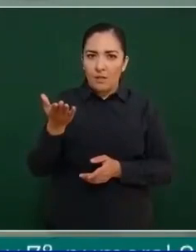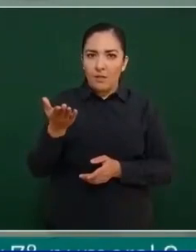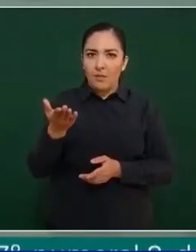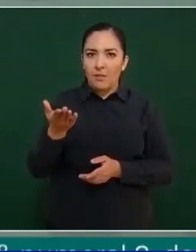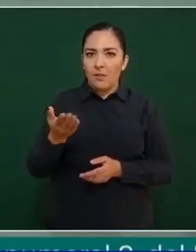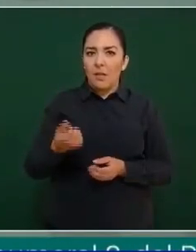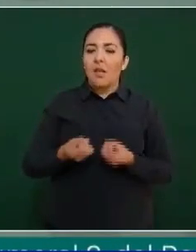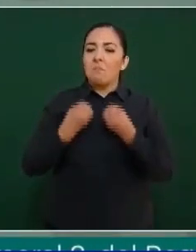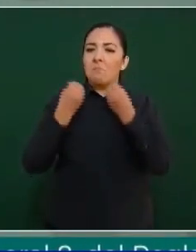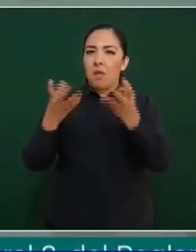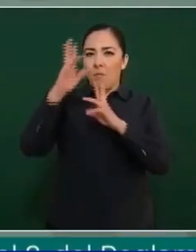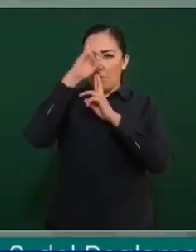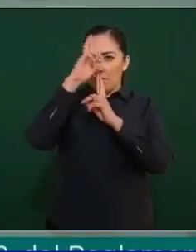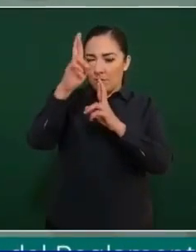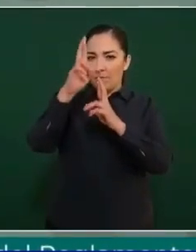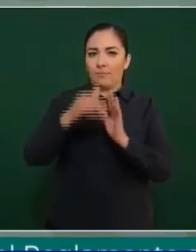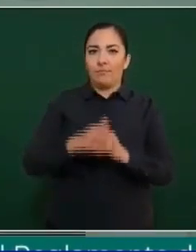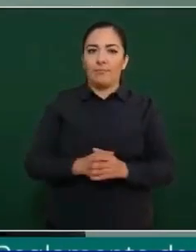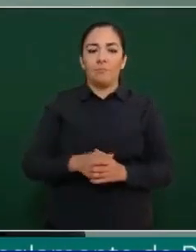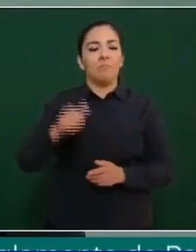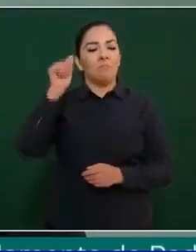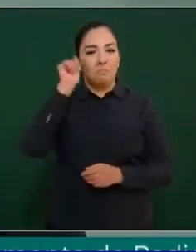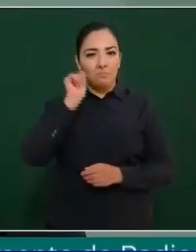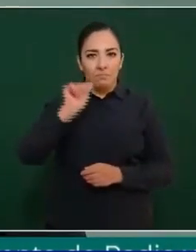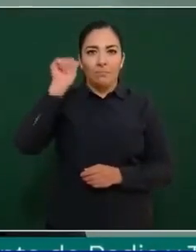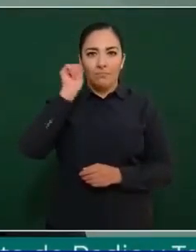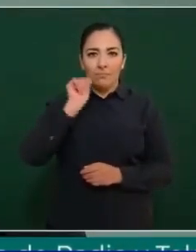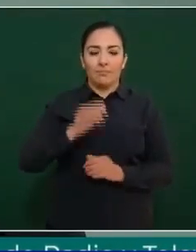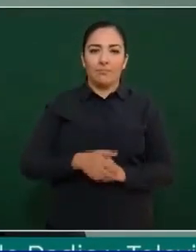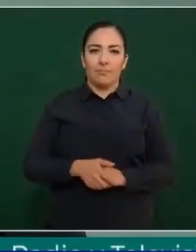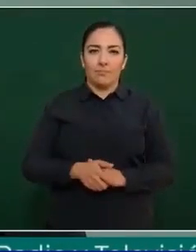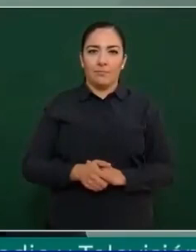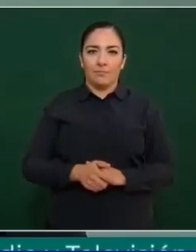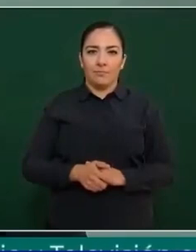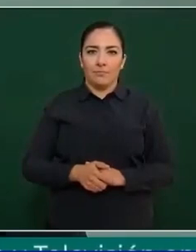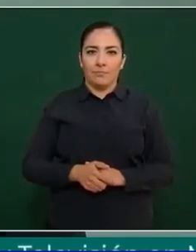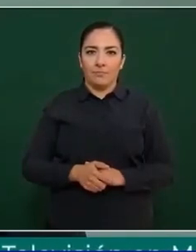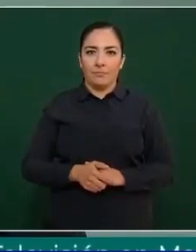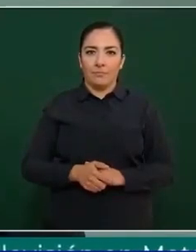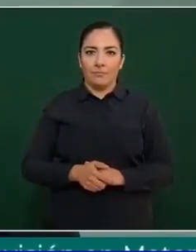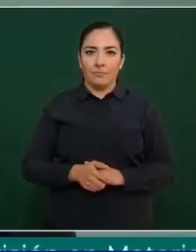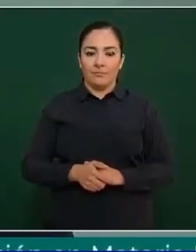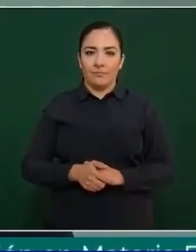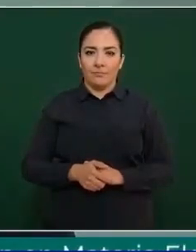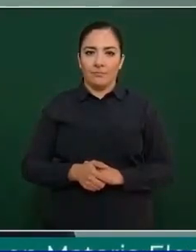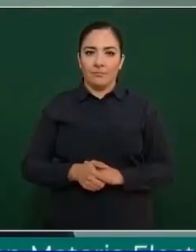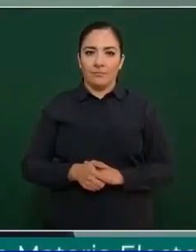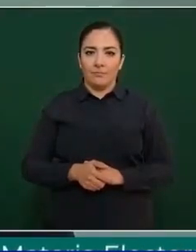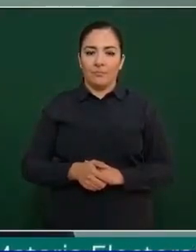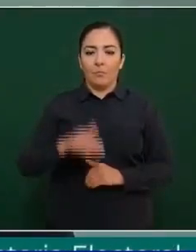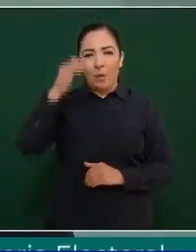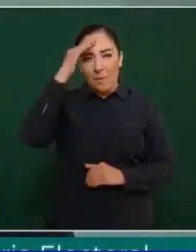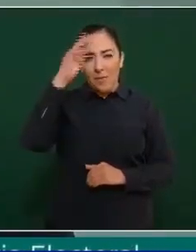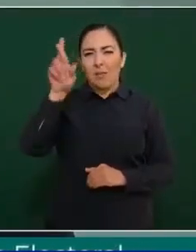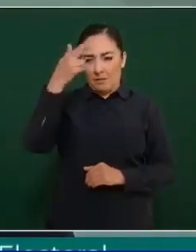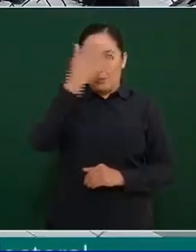respeto, nuestra admiración, siempre, siempre. Entonces, que también tengan eso en